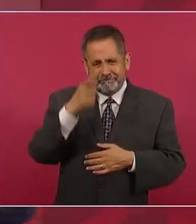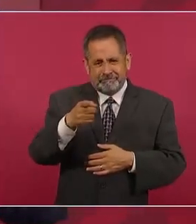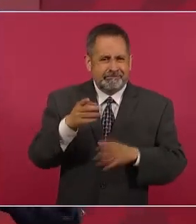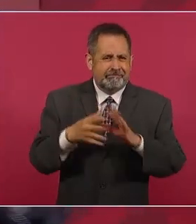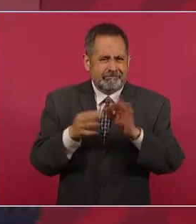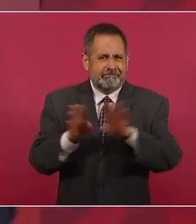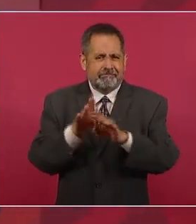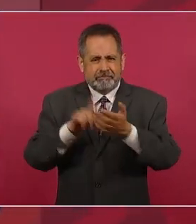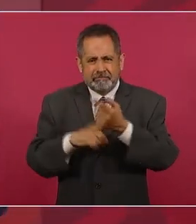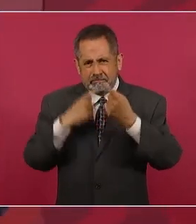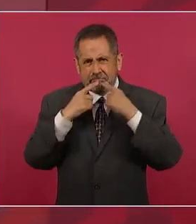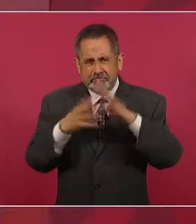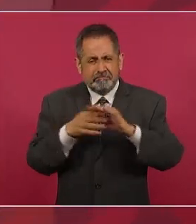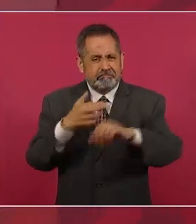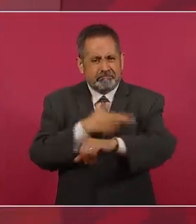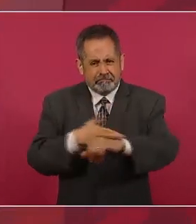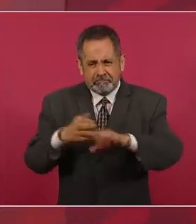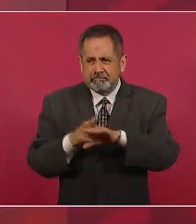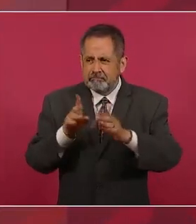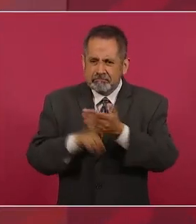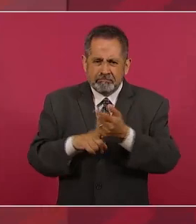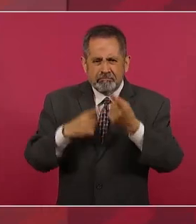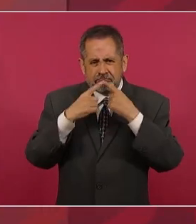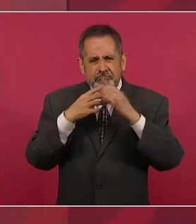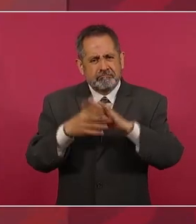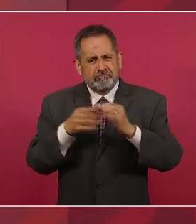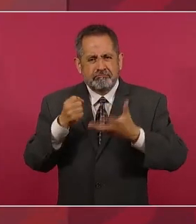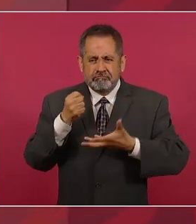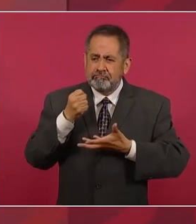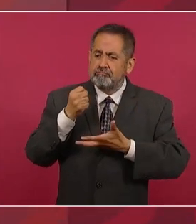aparecían entregando las despensas